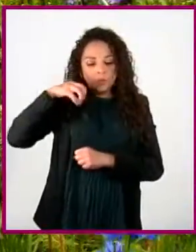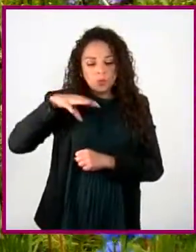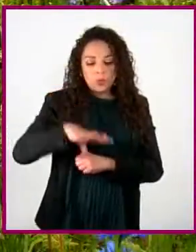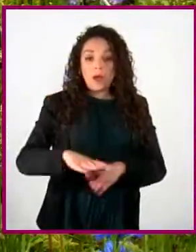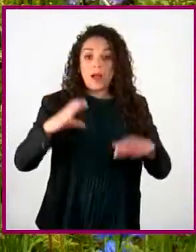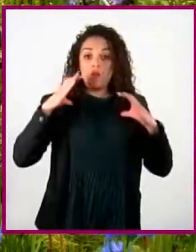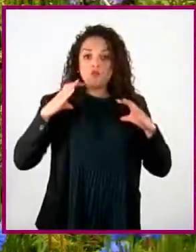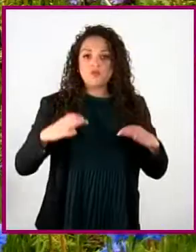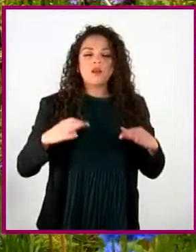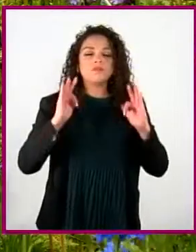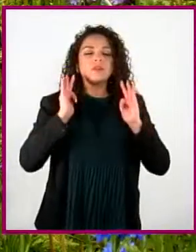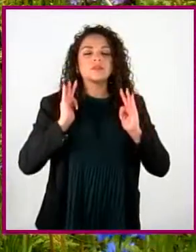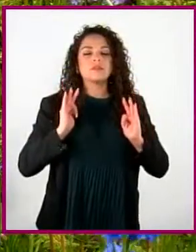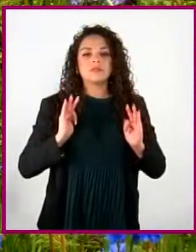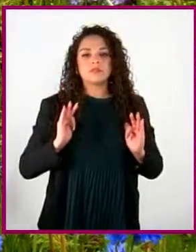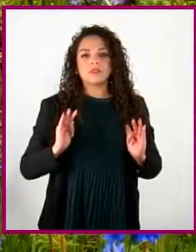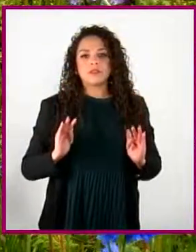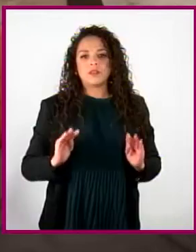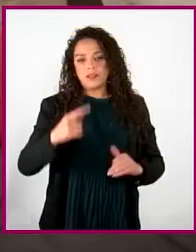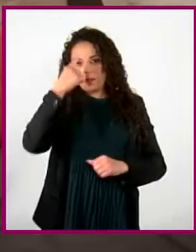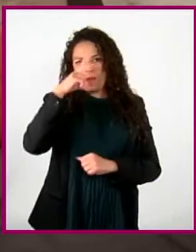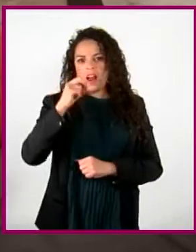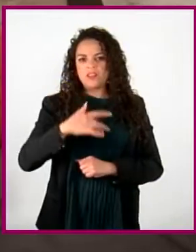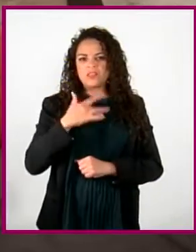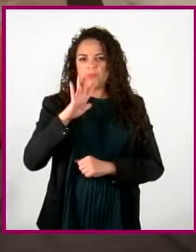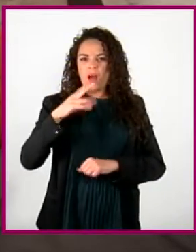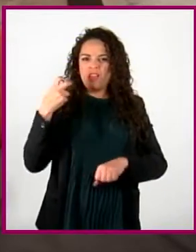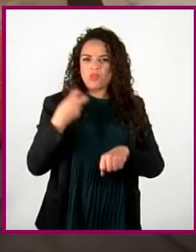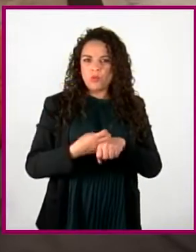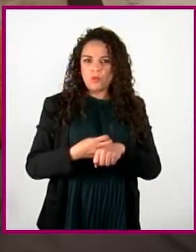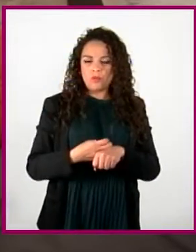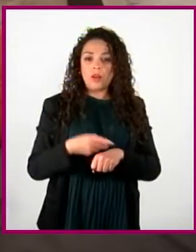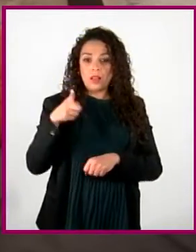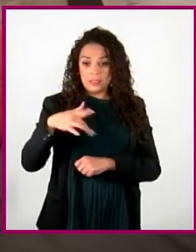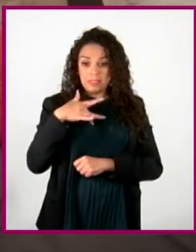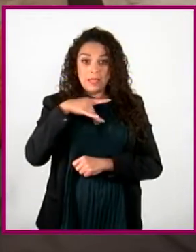hayas sentido en tensión o suelta las preocupaciones que tienes.